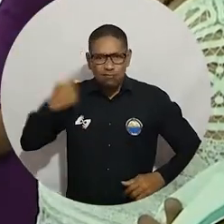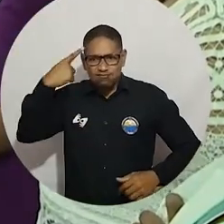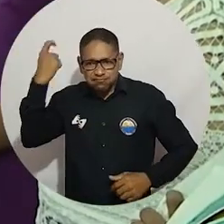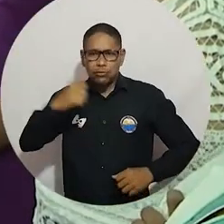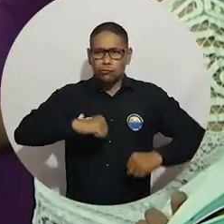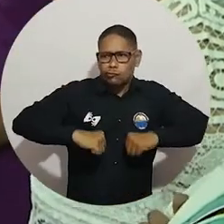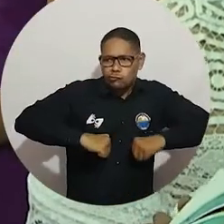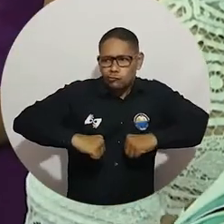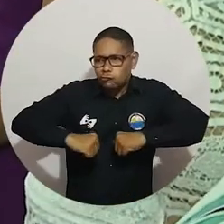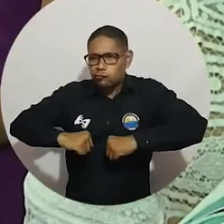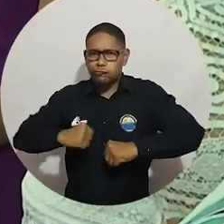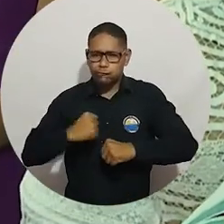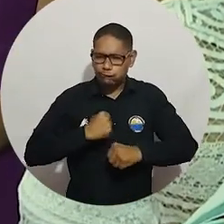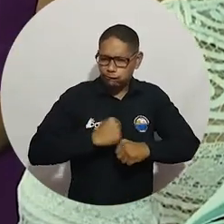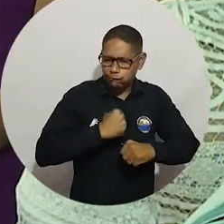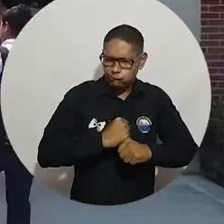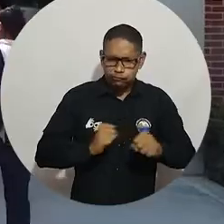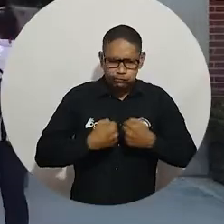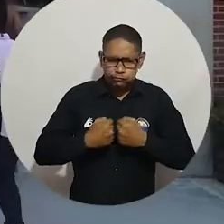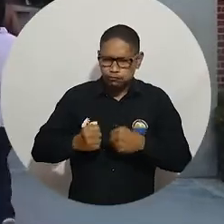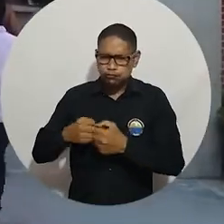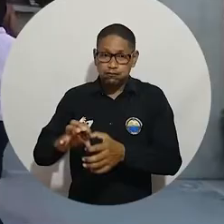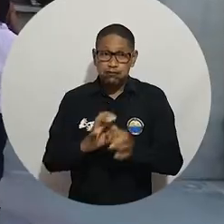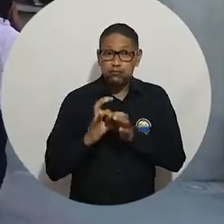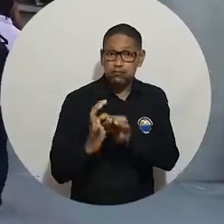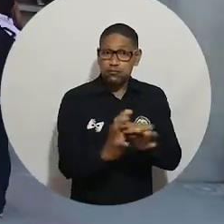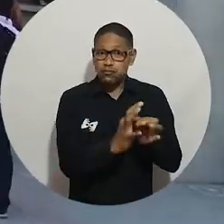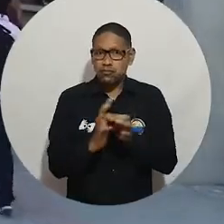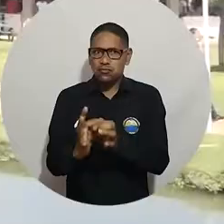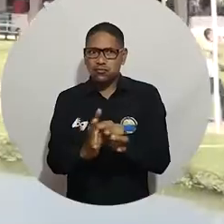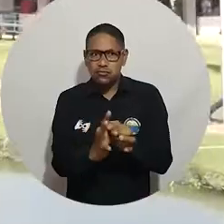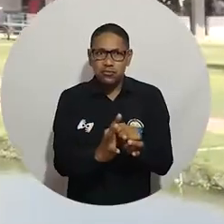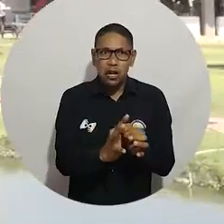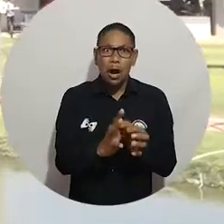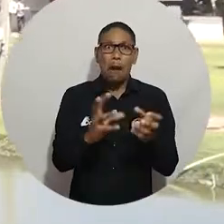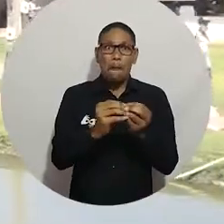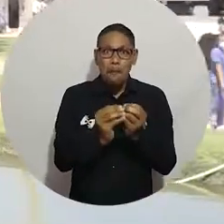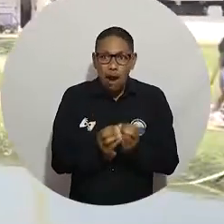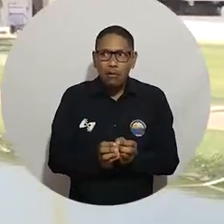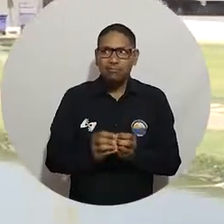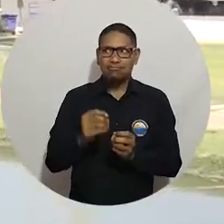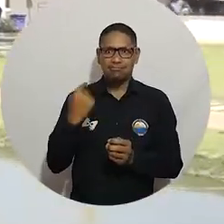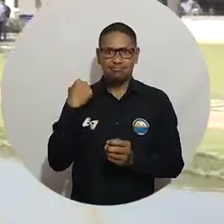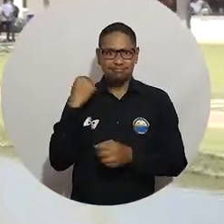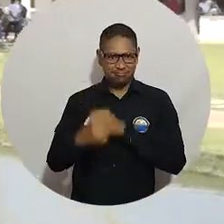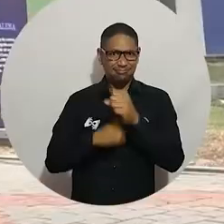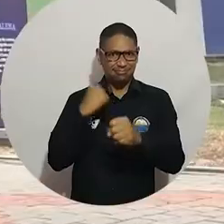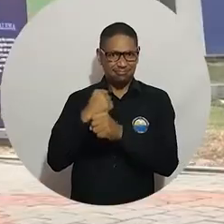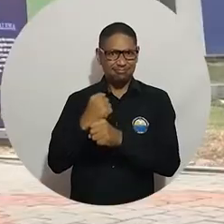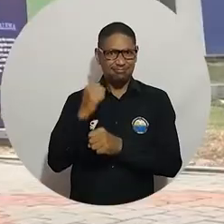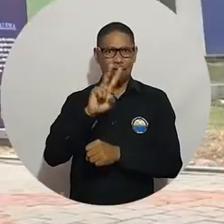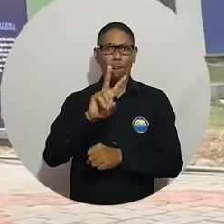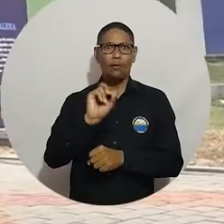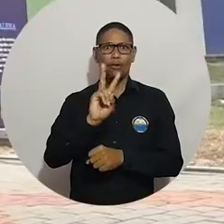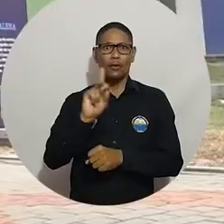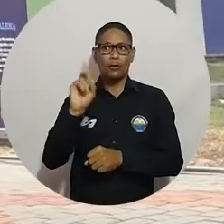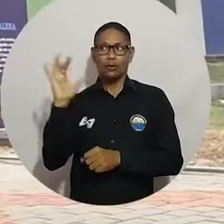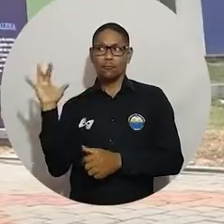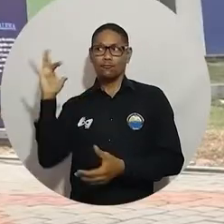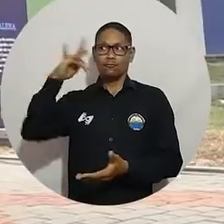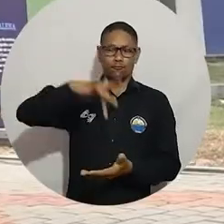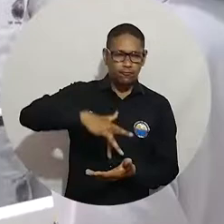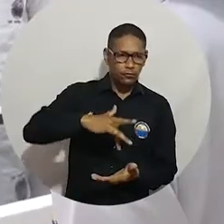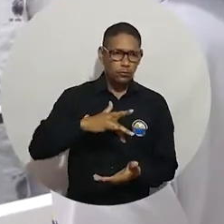fines de renovación de la acreditación nacional como de la acreditación internacional. Este triunfo colectivo, que se da por primera vez en la historia de la